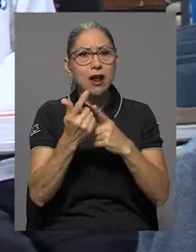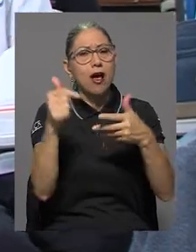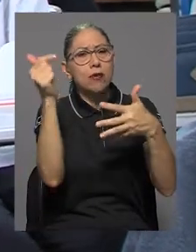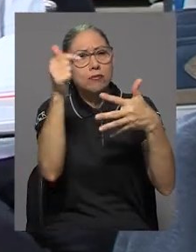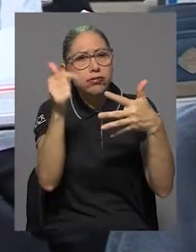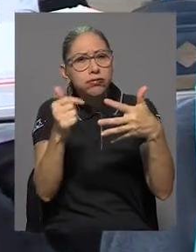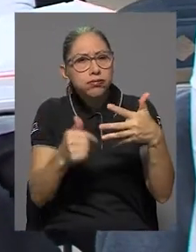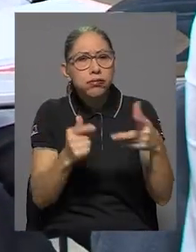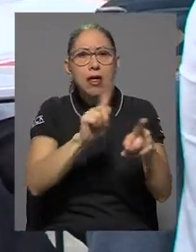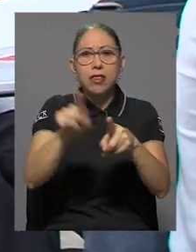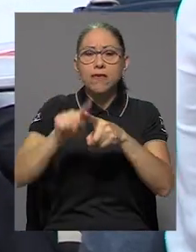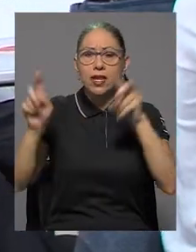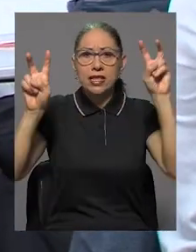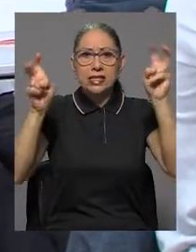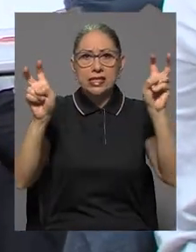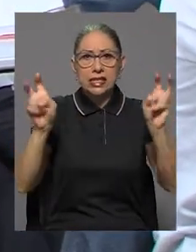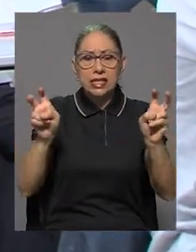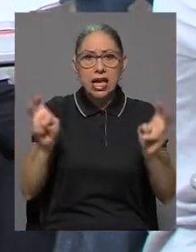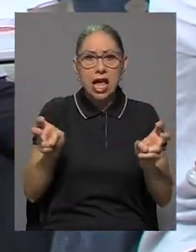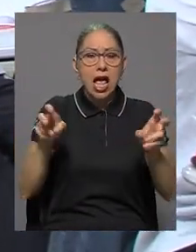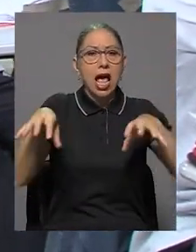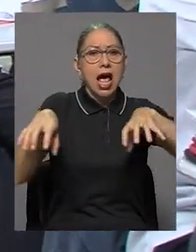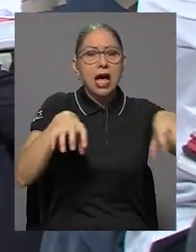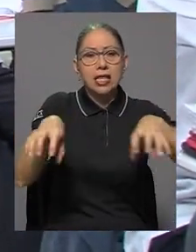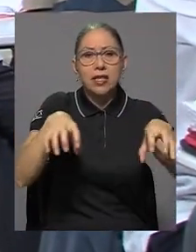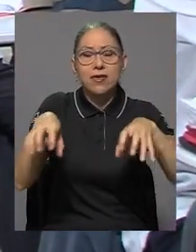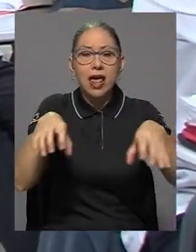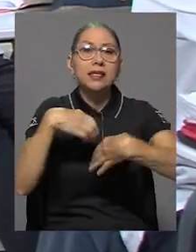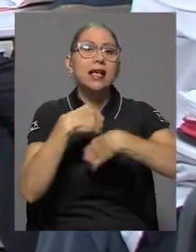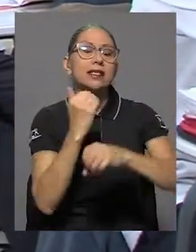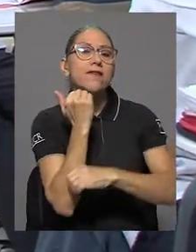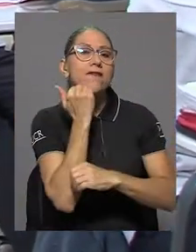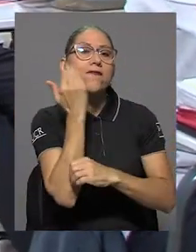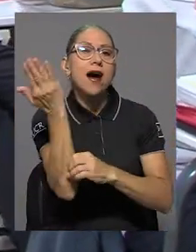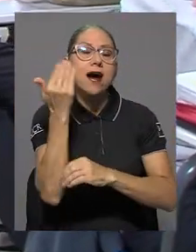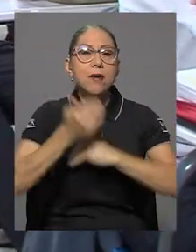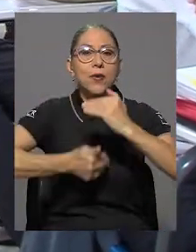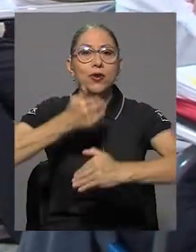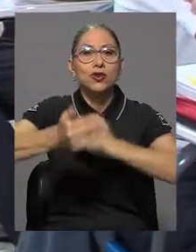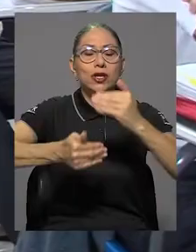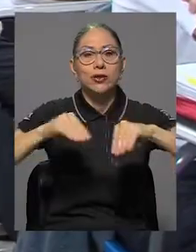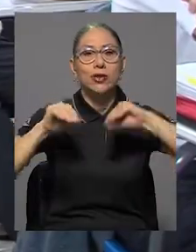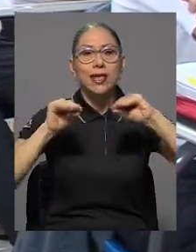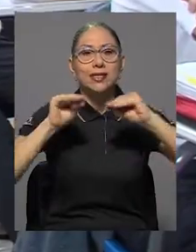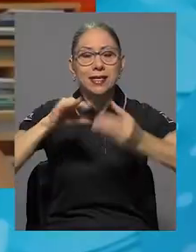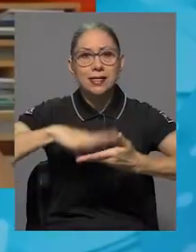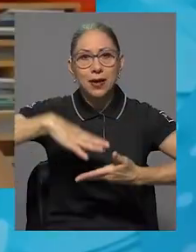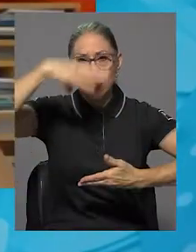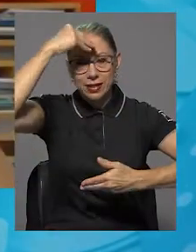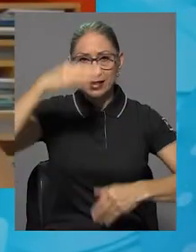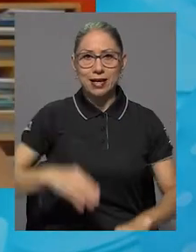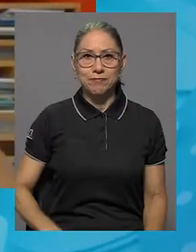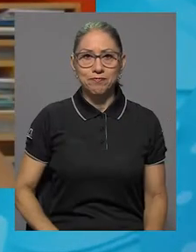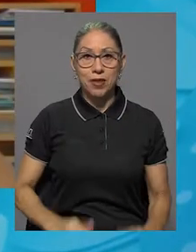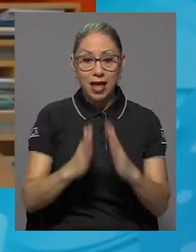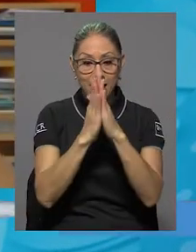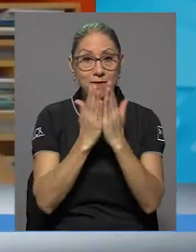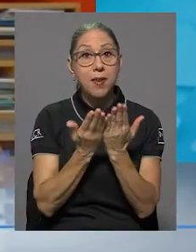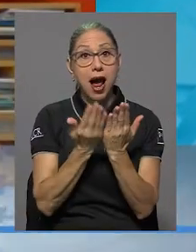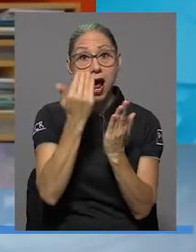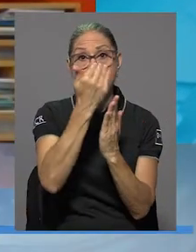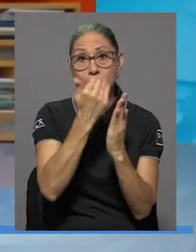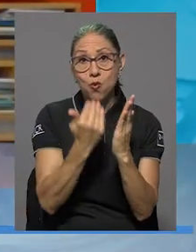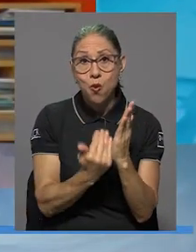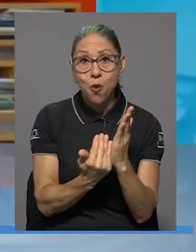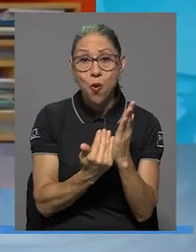aborda diferentes temáticas y actividades que facilitan el proceso de enseñanza-aprendizaje. El manual empieza con